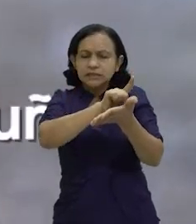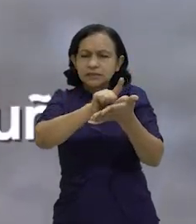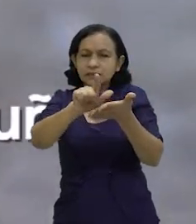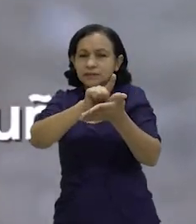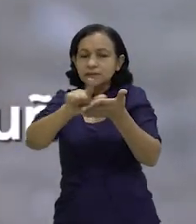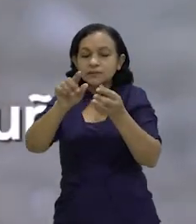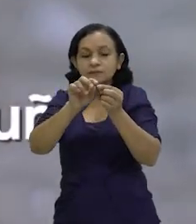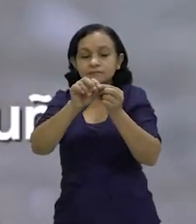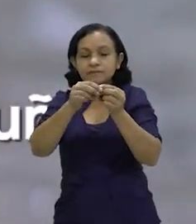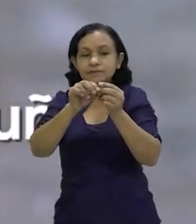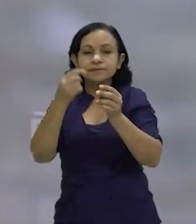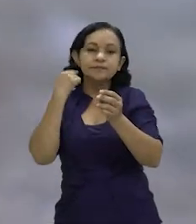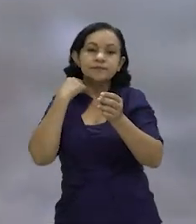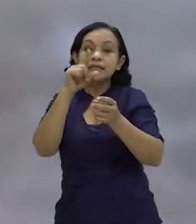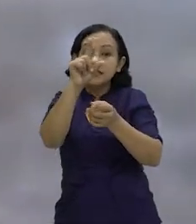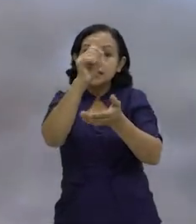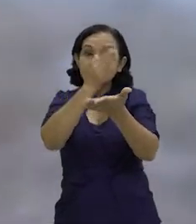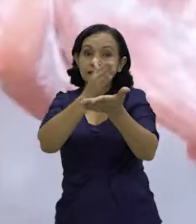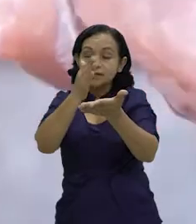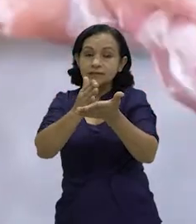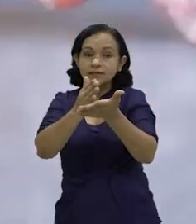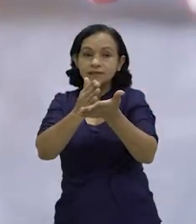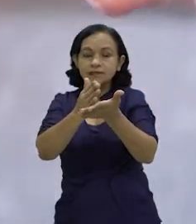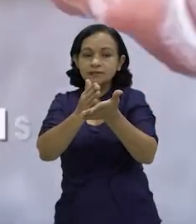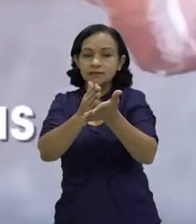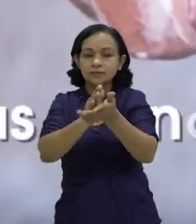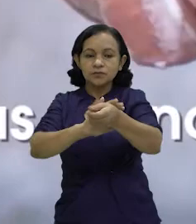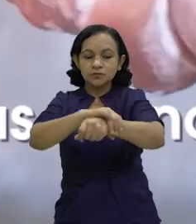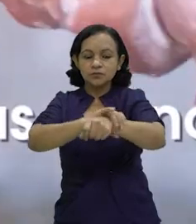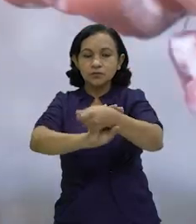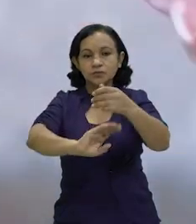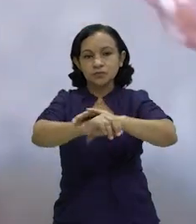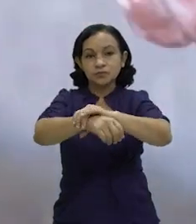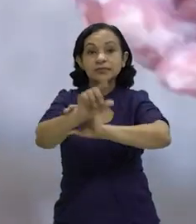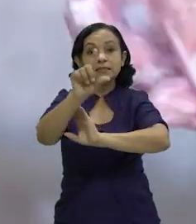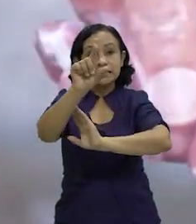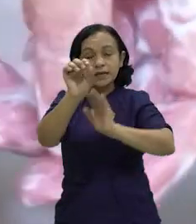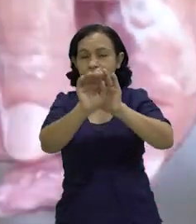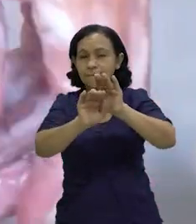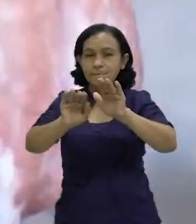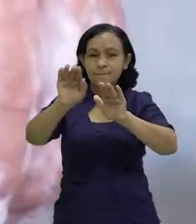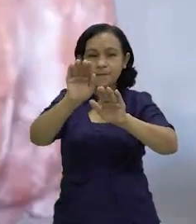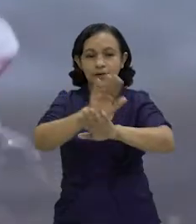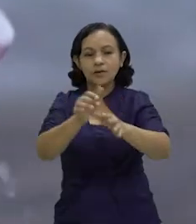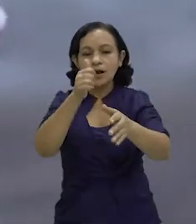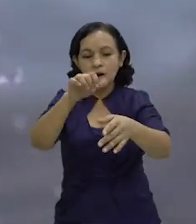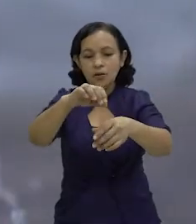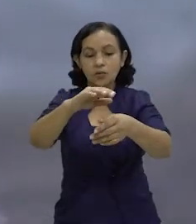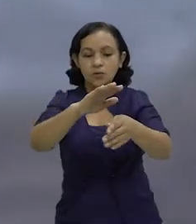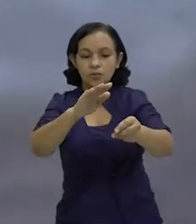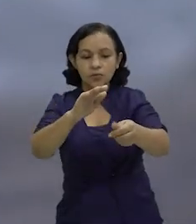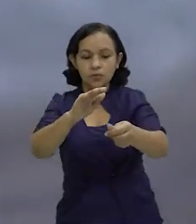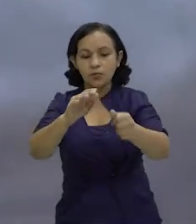bien, inclusive las uñas, siempre 10 veces. Ahora restrega las muñecas de tus manos 10 veces más, para finalmente enjuagar